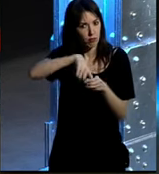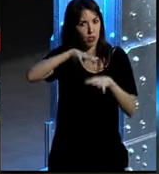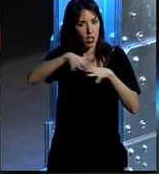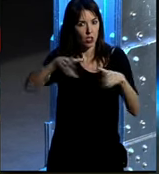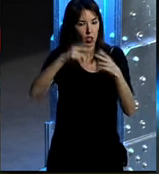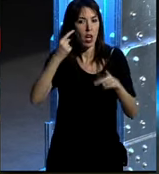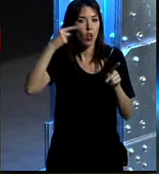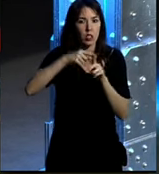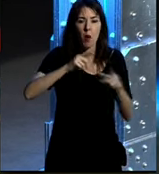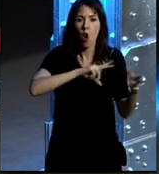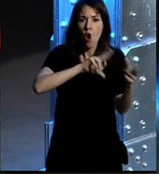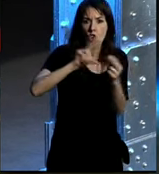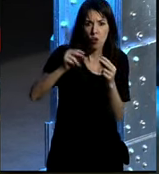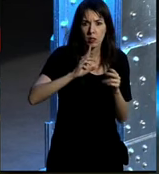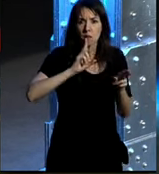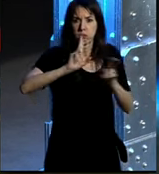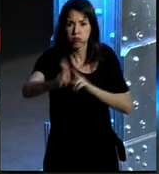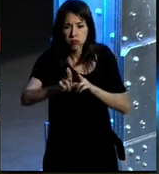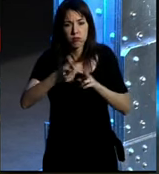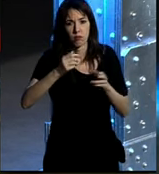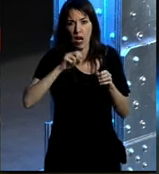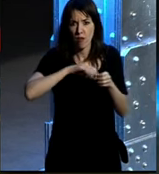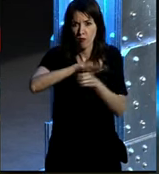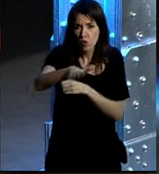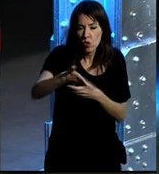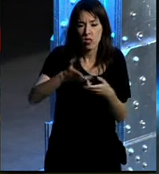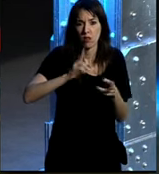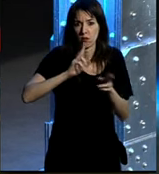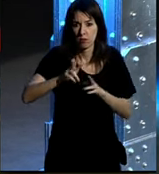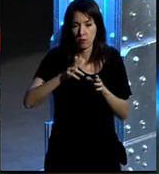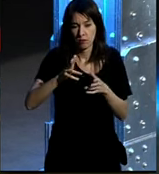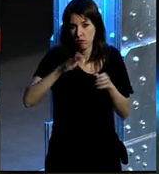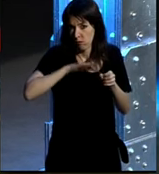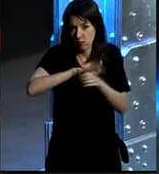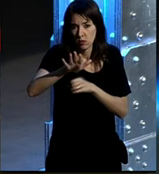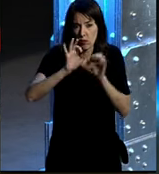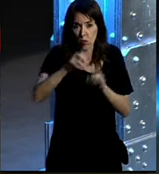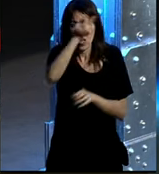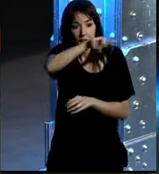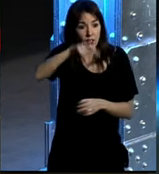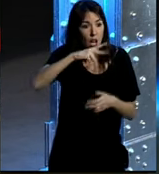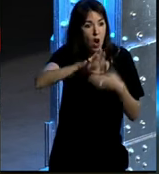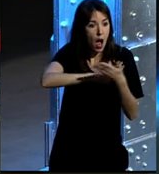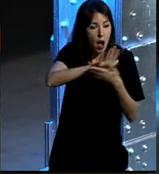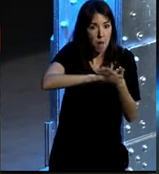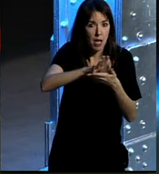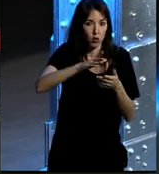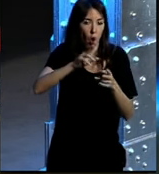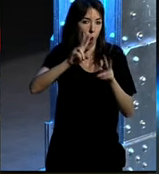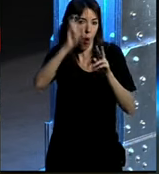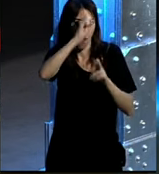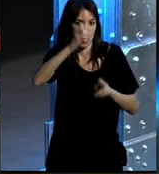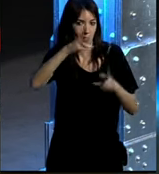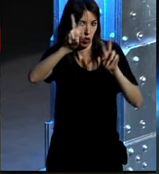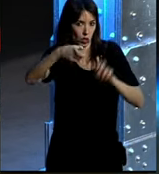para conversar para responder para resolver para influir en definitiva en lo que en lo que la gente está hablando y reclamando de nosotros